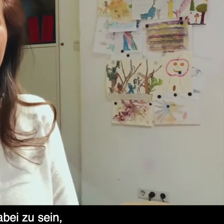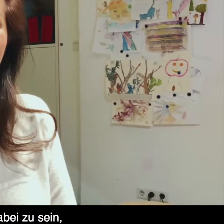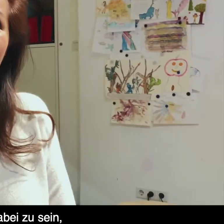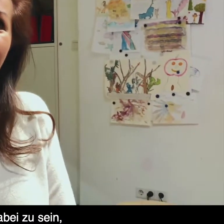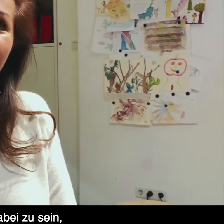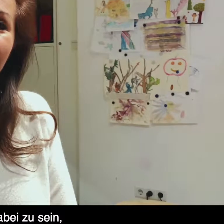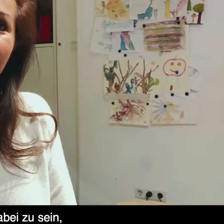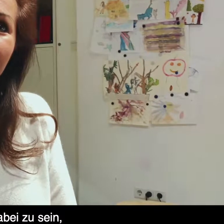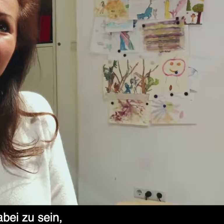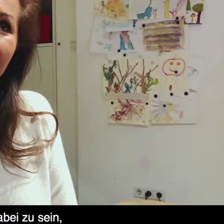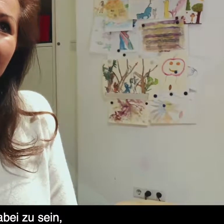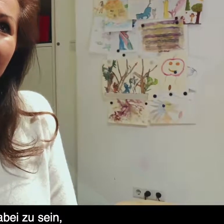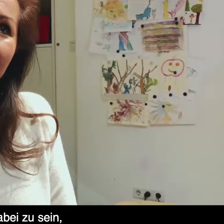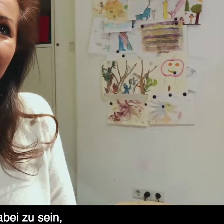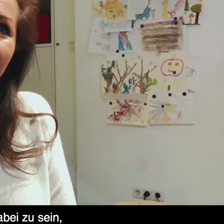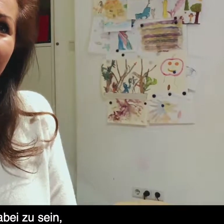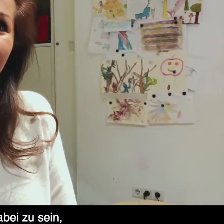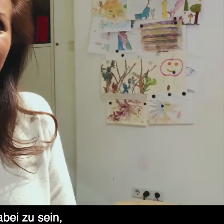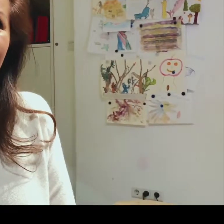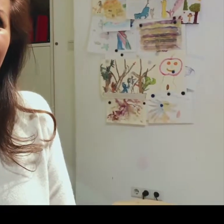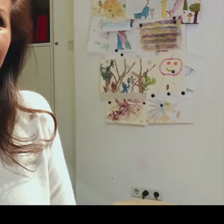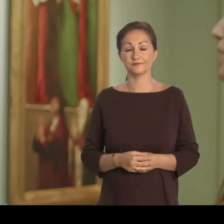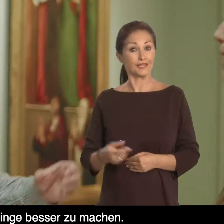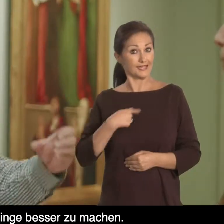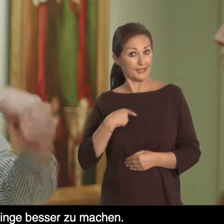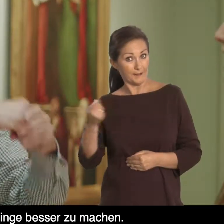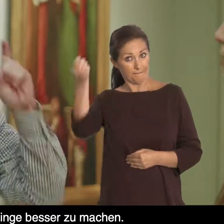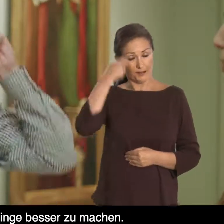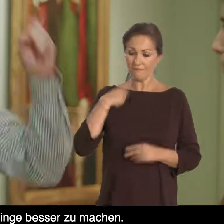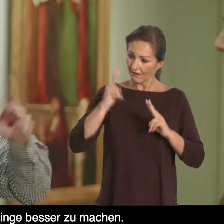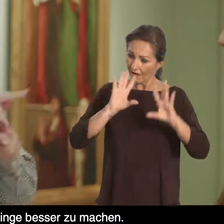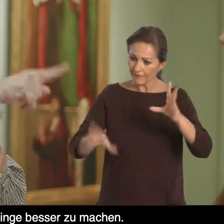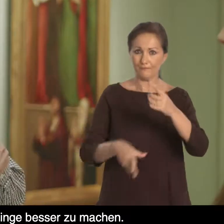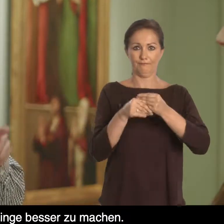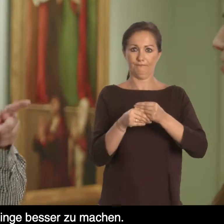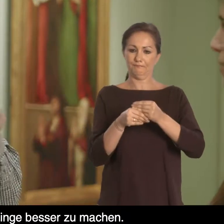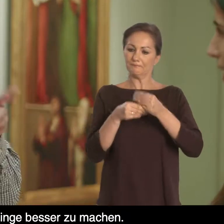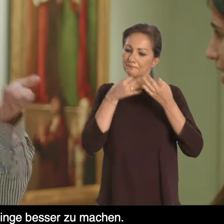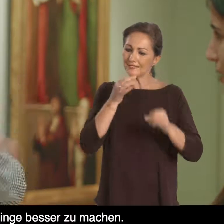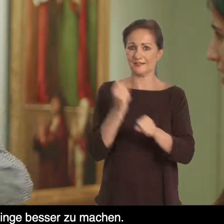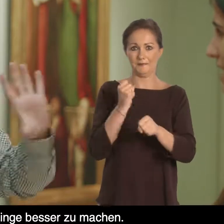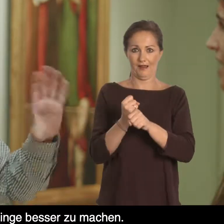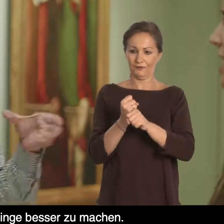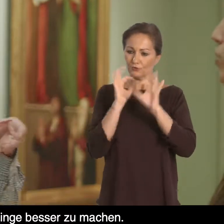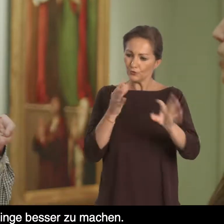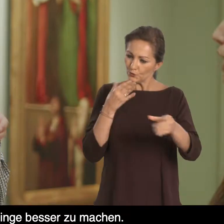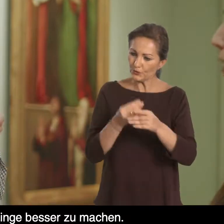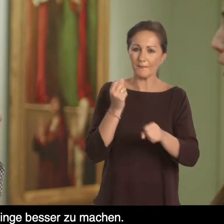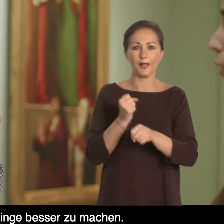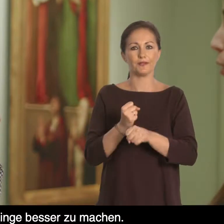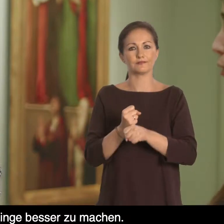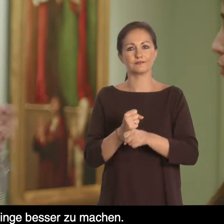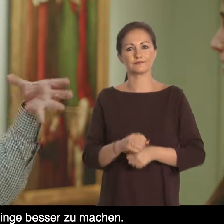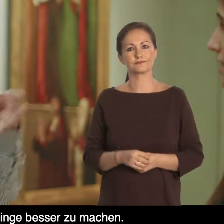proyecto, en este proyecto con la que te da. Me he dado cuenta de puedo participar e intentar mejorar las cosas. Es una